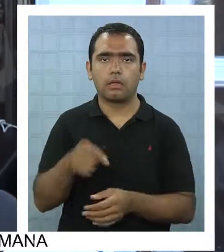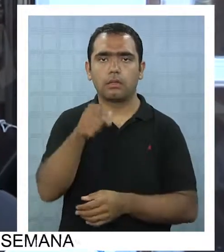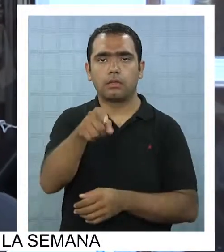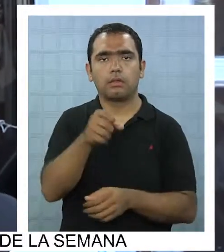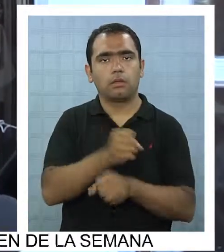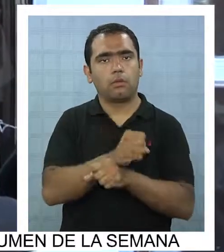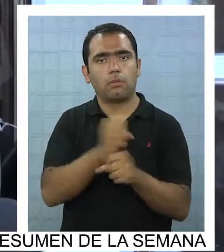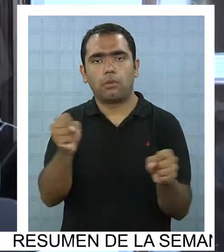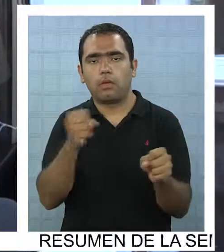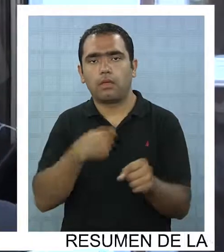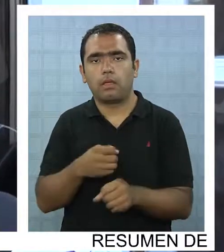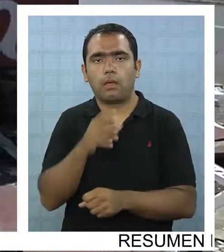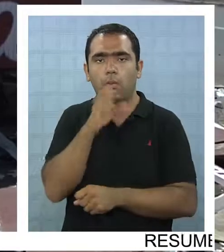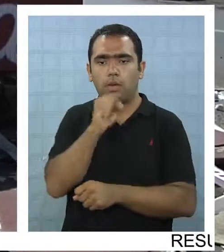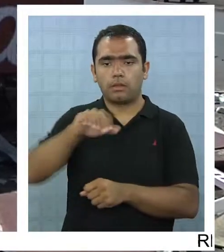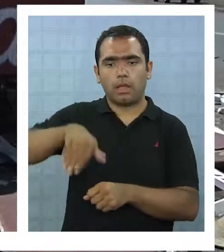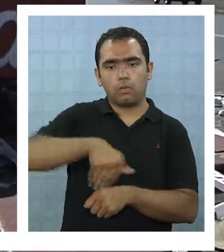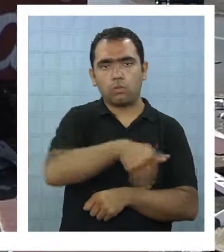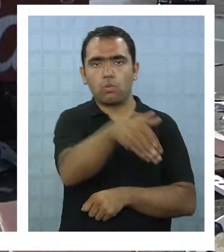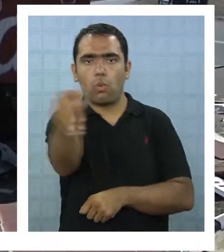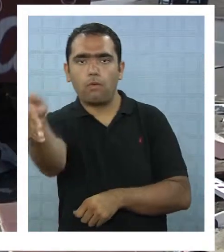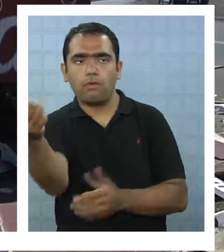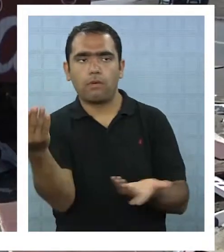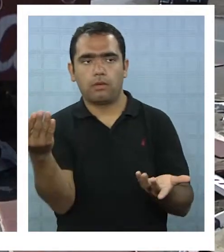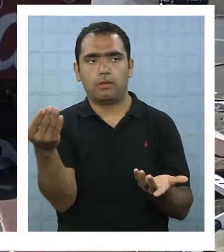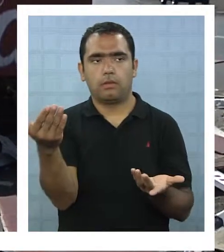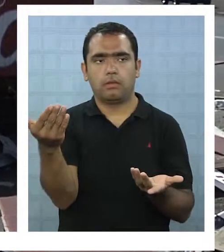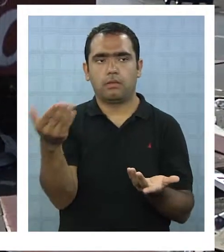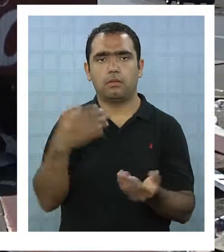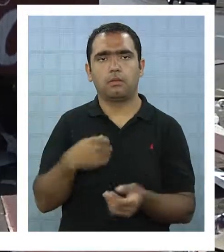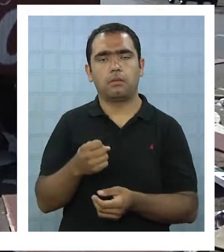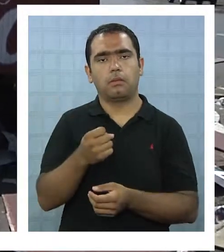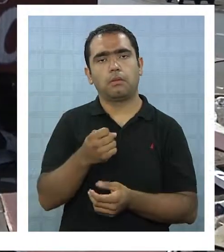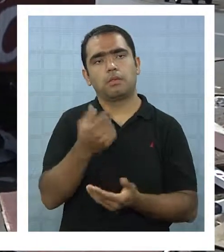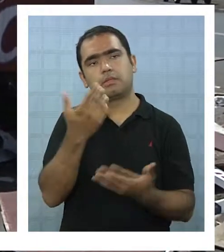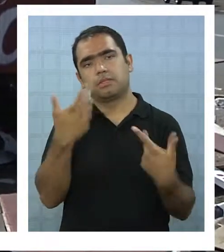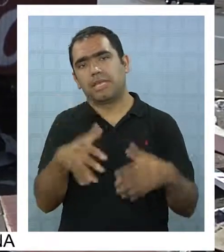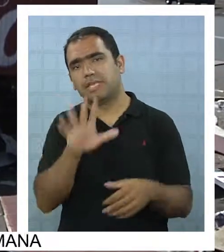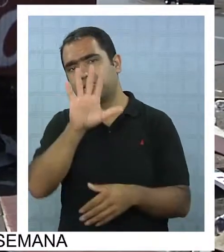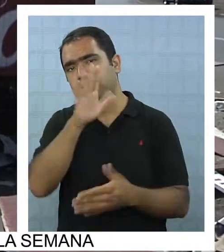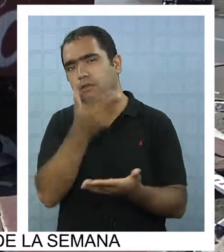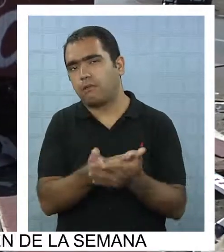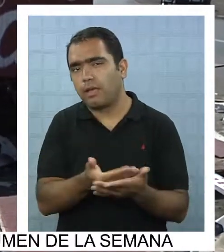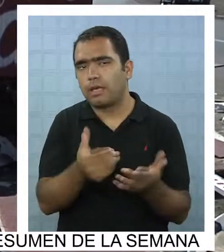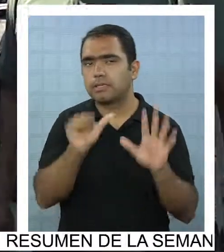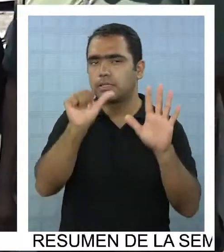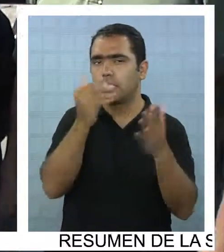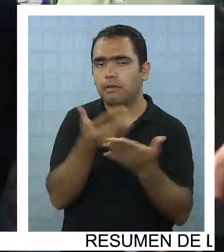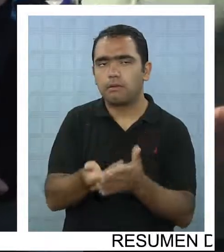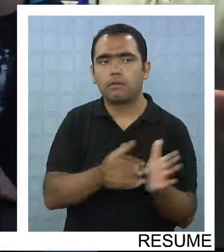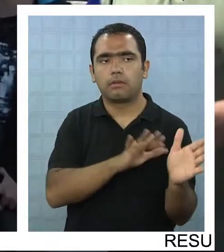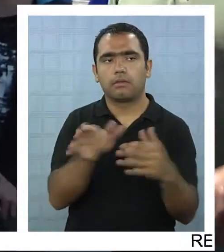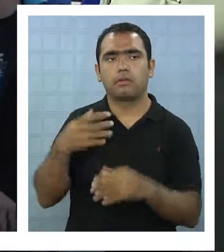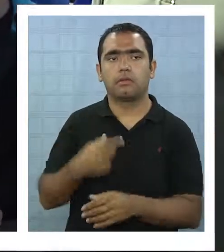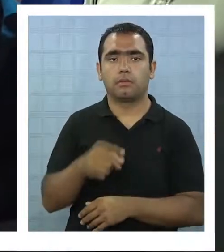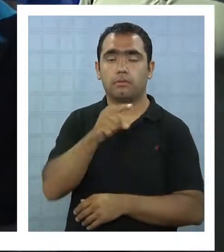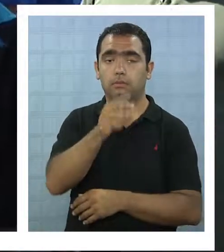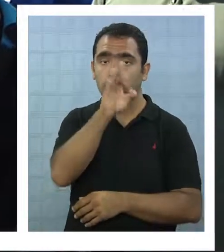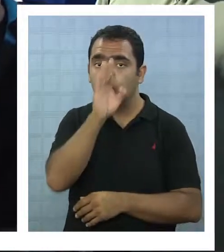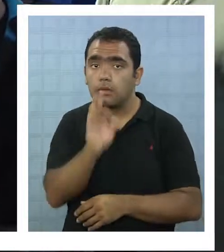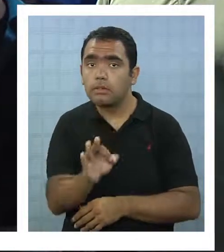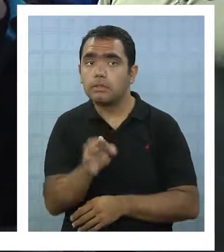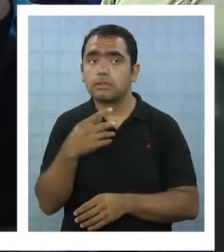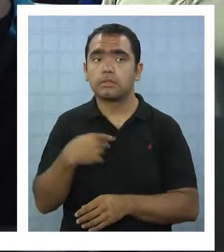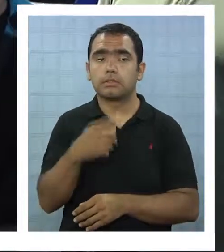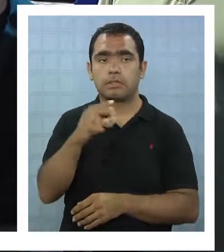No es primer accidente, son como cinco o seis. Cifra que se acerca a la que recuerda el comandante de bomberos, pues esta no es